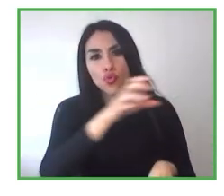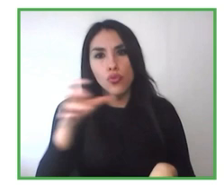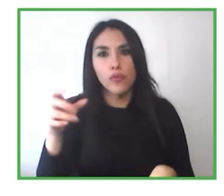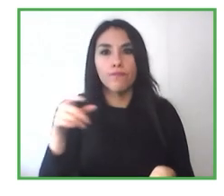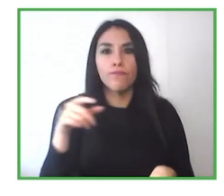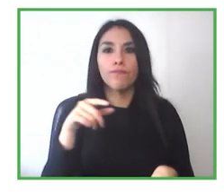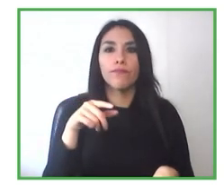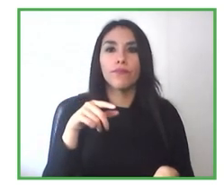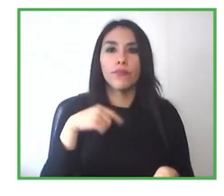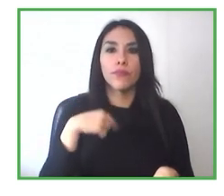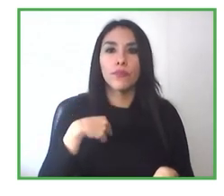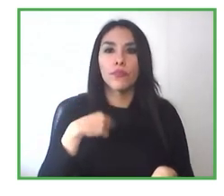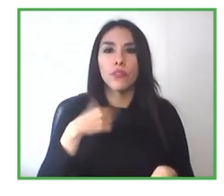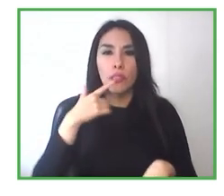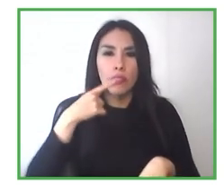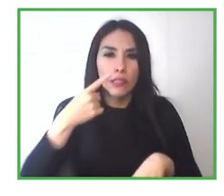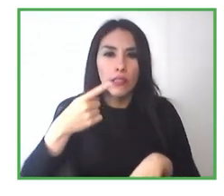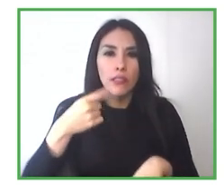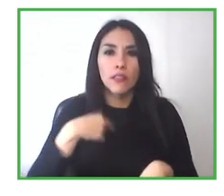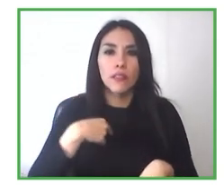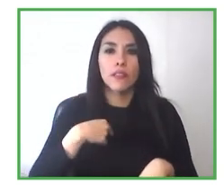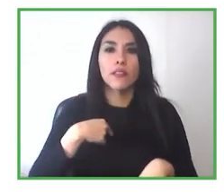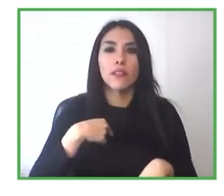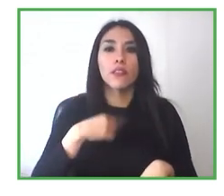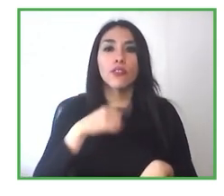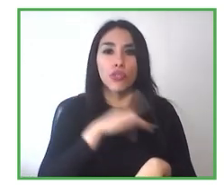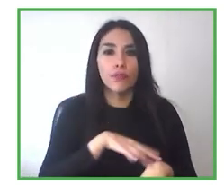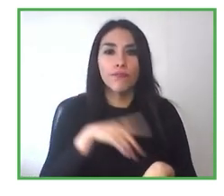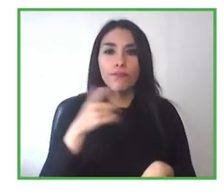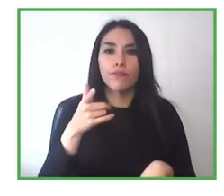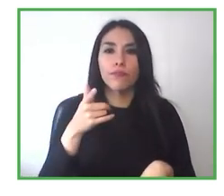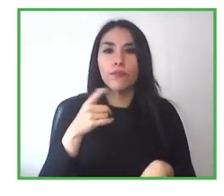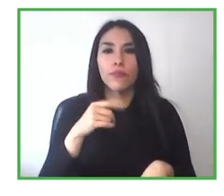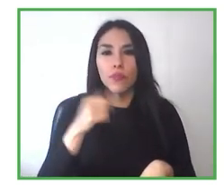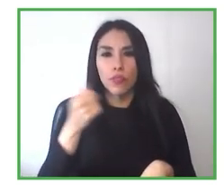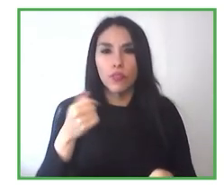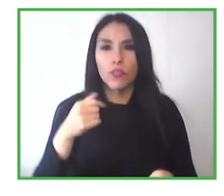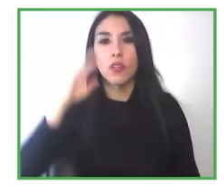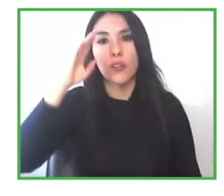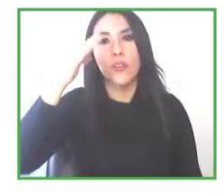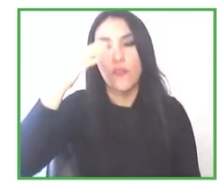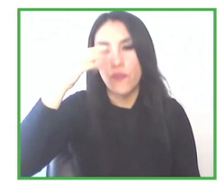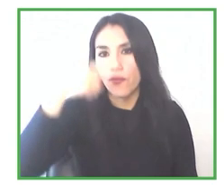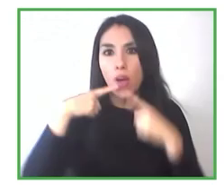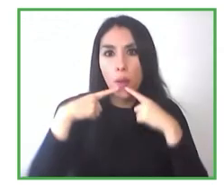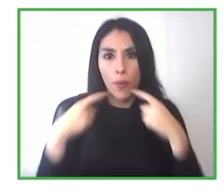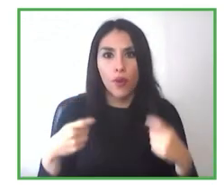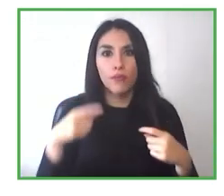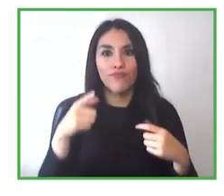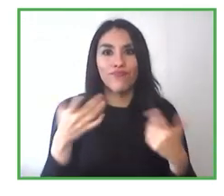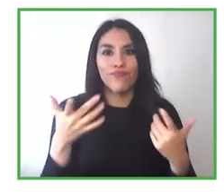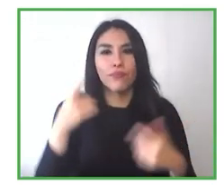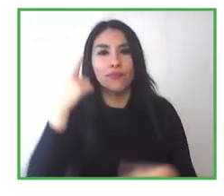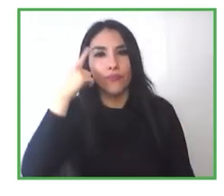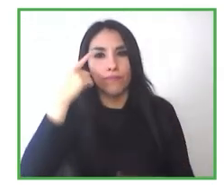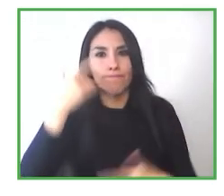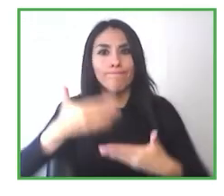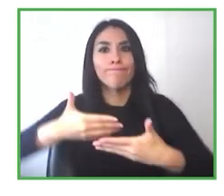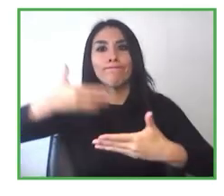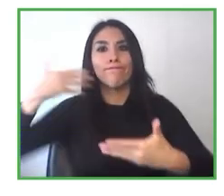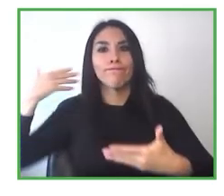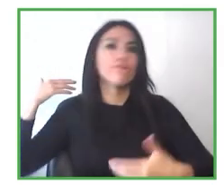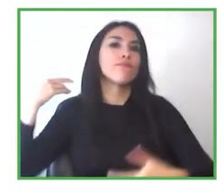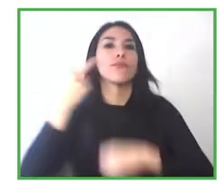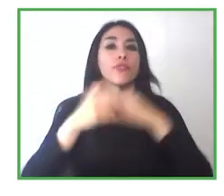Solange, en serio son las expertas, pero hace tres años se implementó la ley de inclusión laboral, la ley